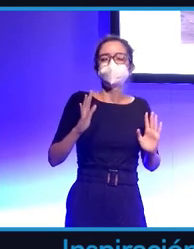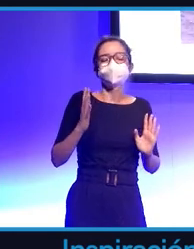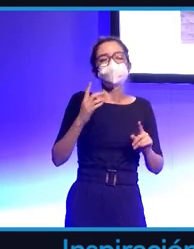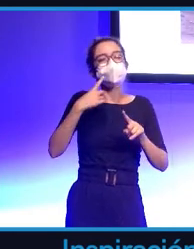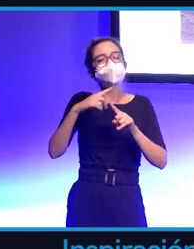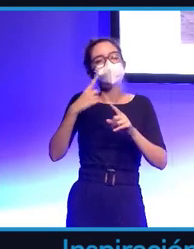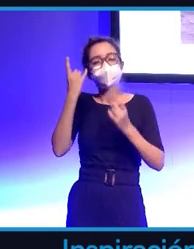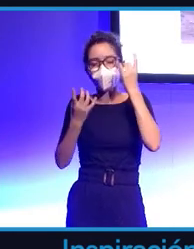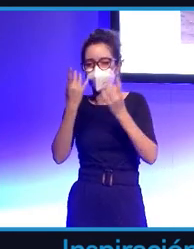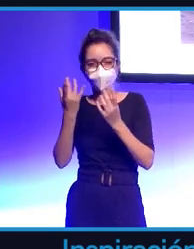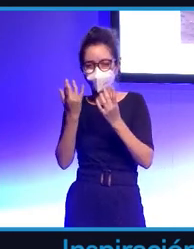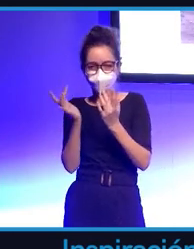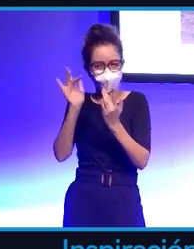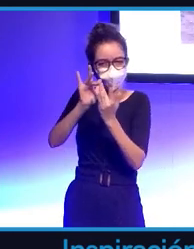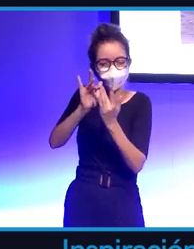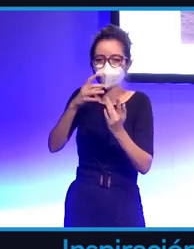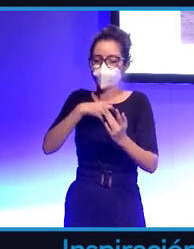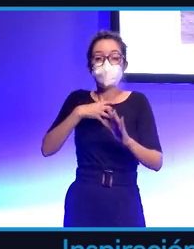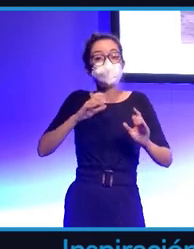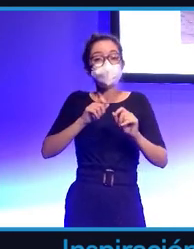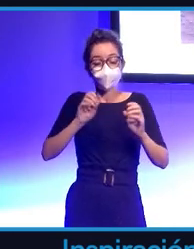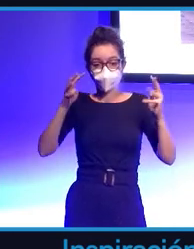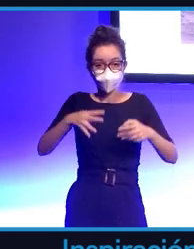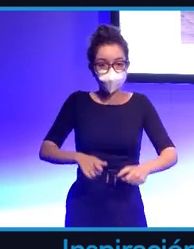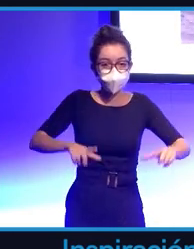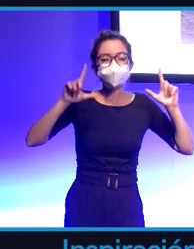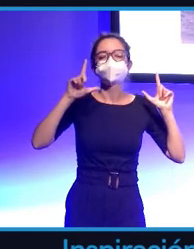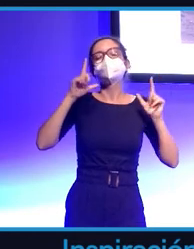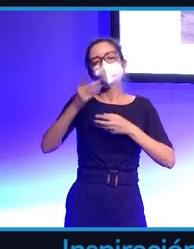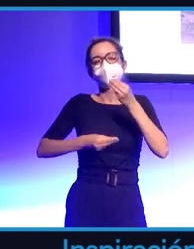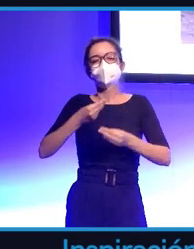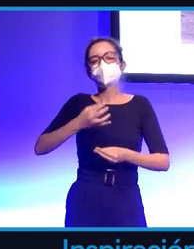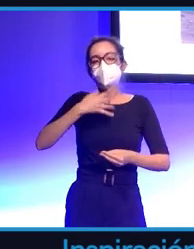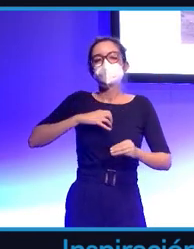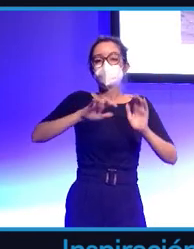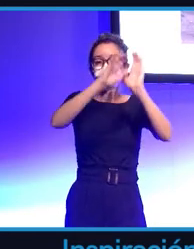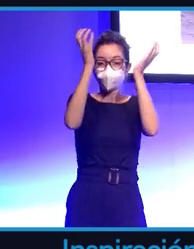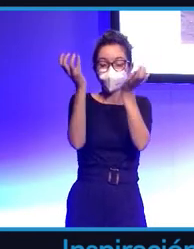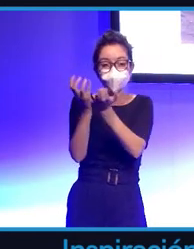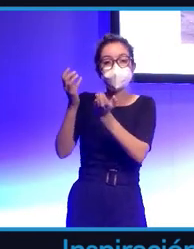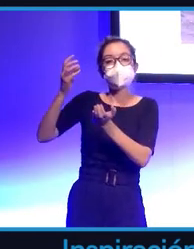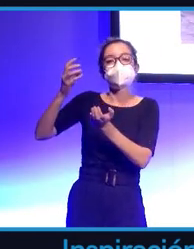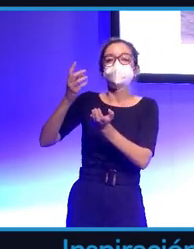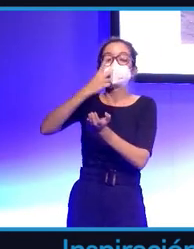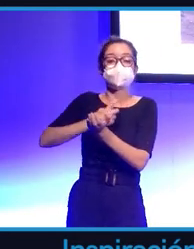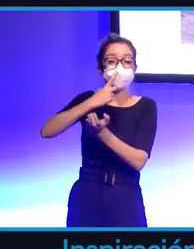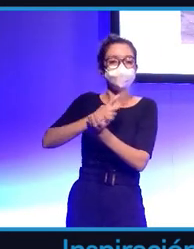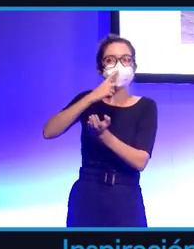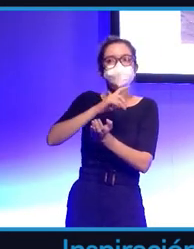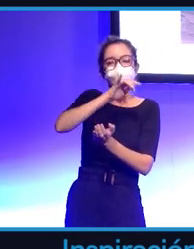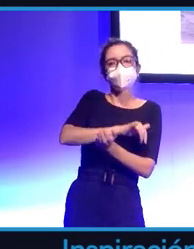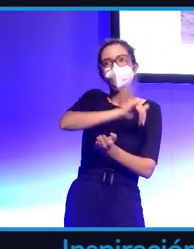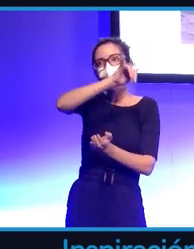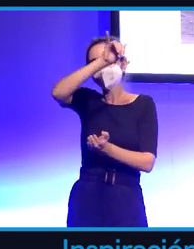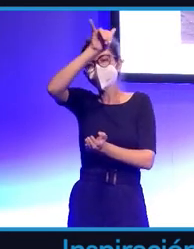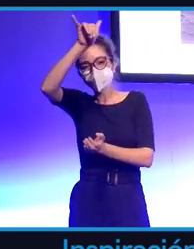en el metaverso sí que vas a poder hacer actividades por ejemplo viajar a Marte y vivir en una colonia por ejemplo. Eso ya está ocurriendo ya los que experimentamos